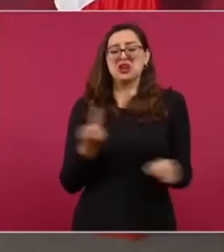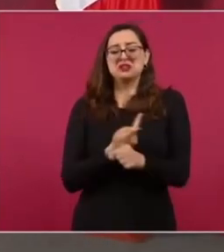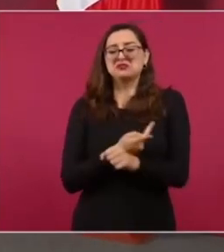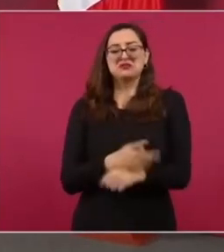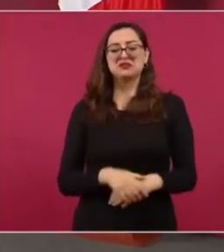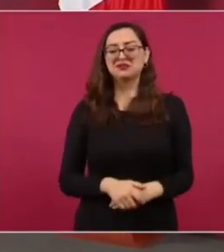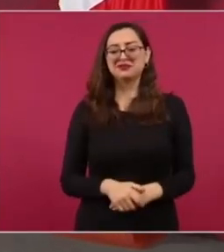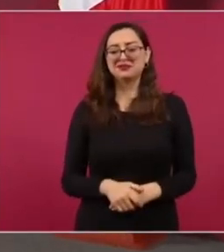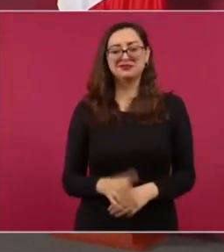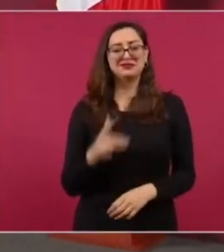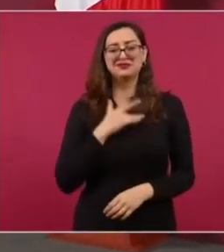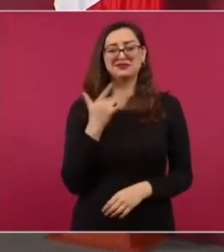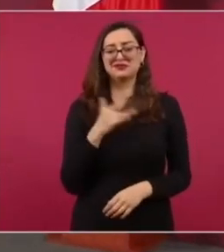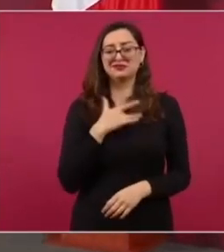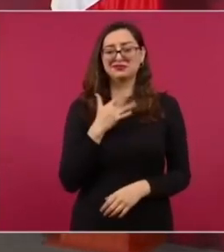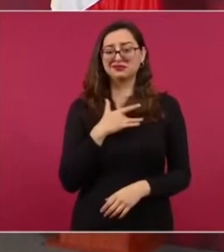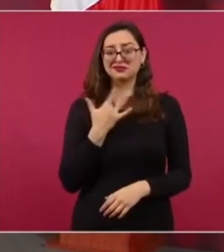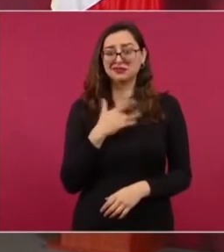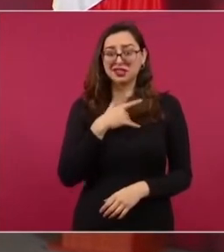de que